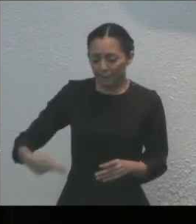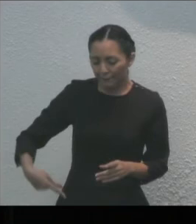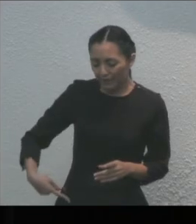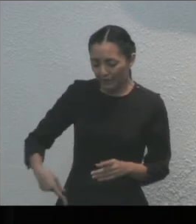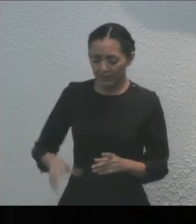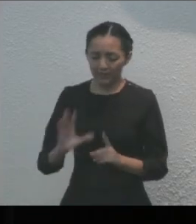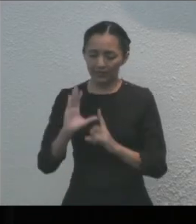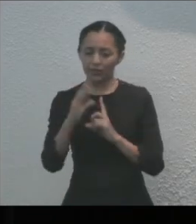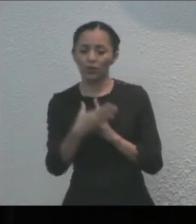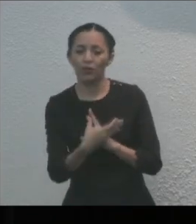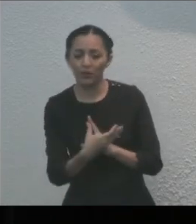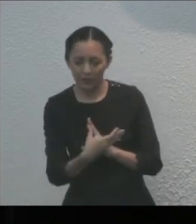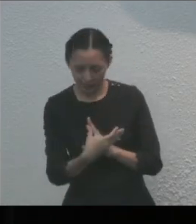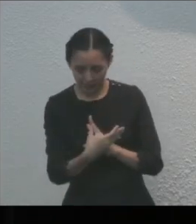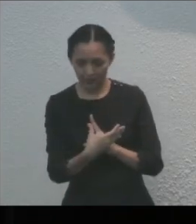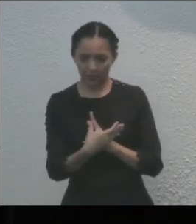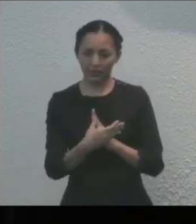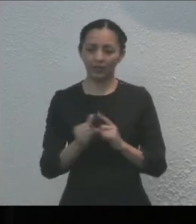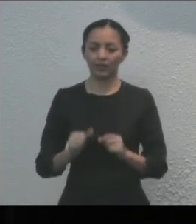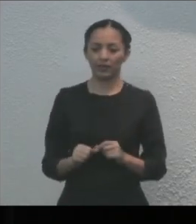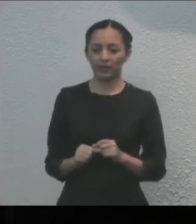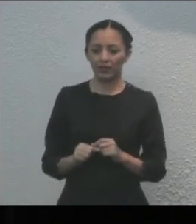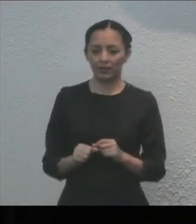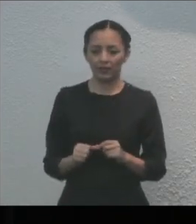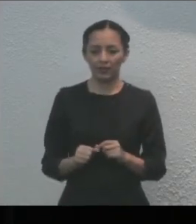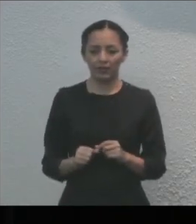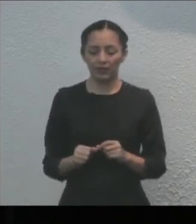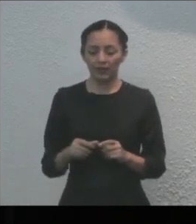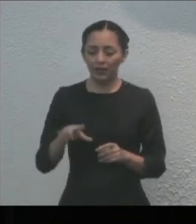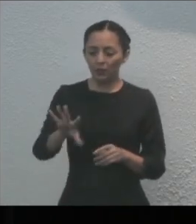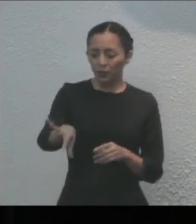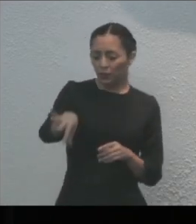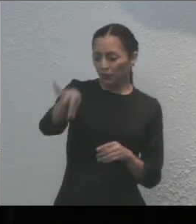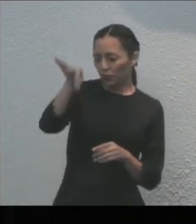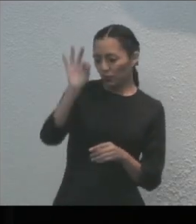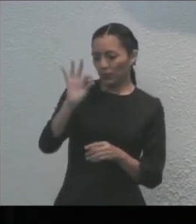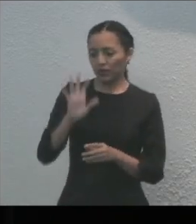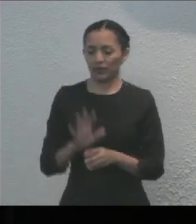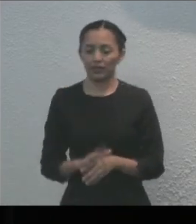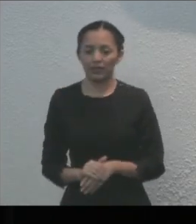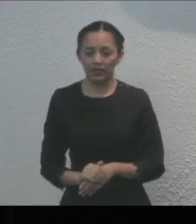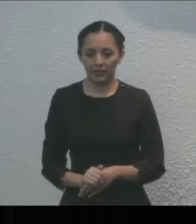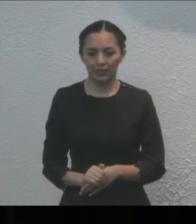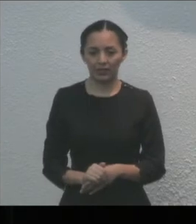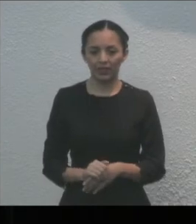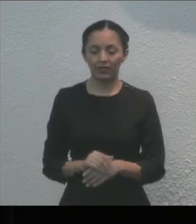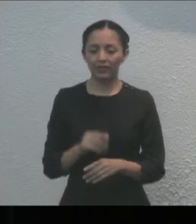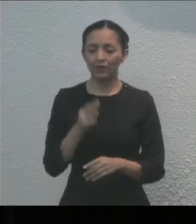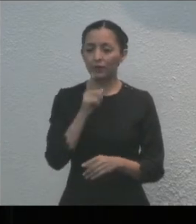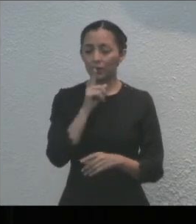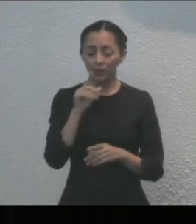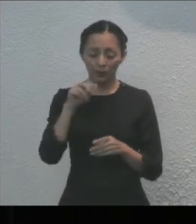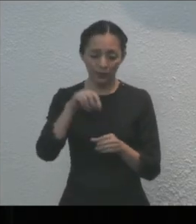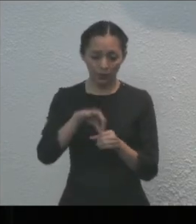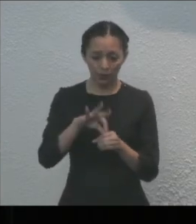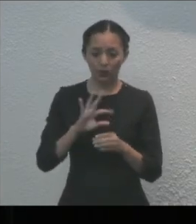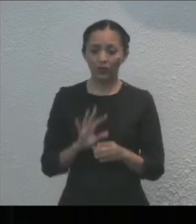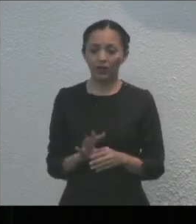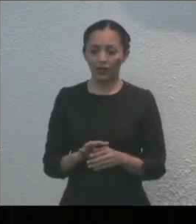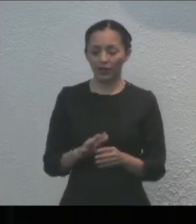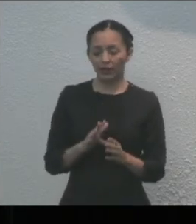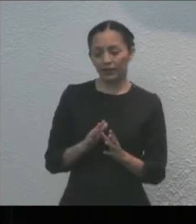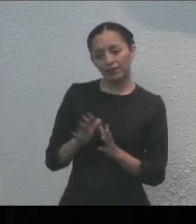en representación de la decimosexta legislatura haber emitido ese voto en favor de Brisa